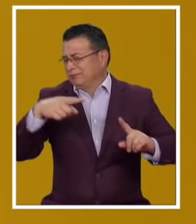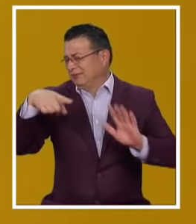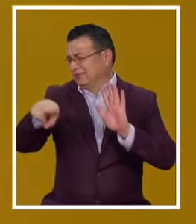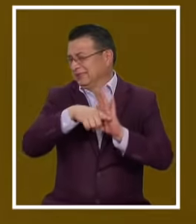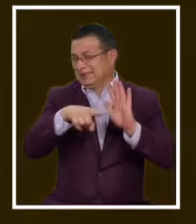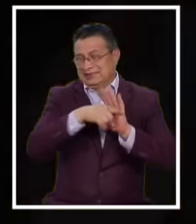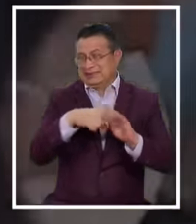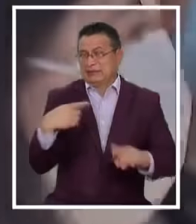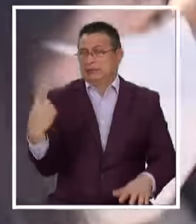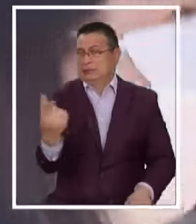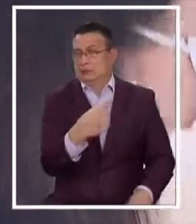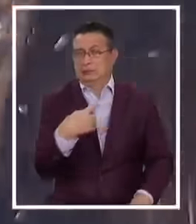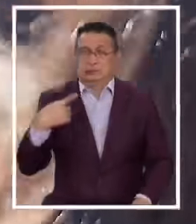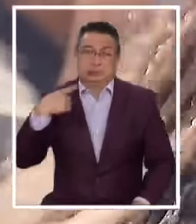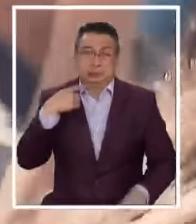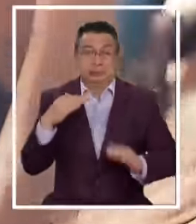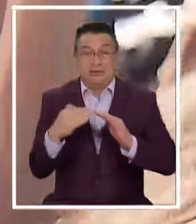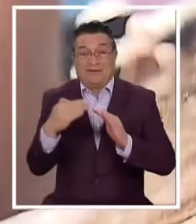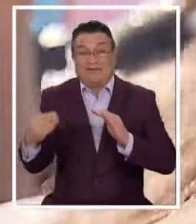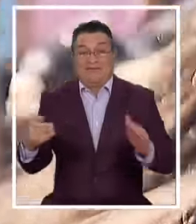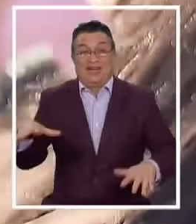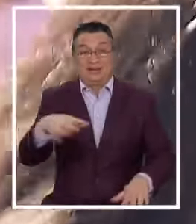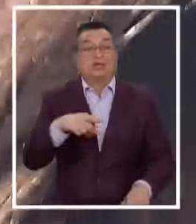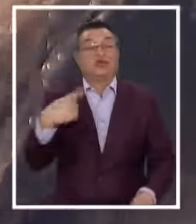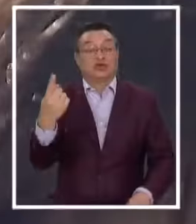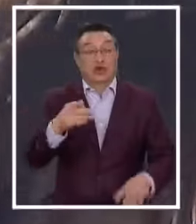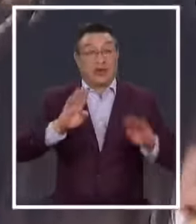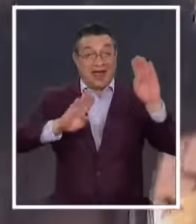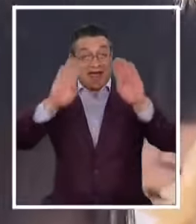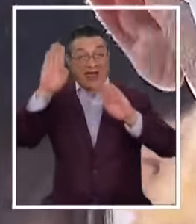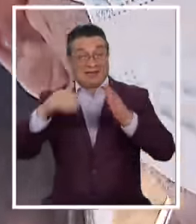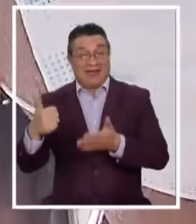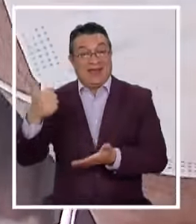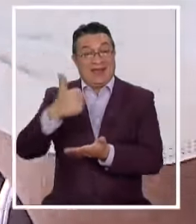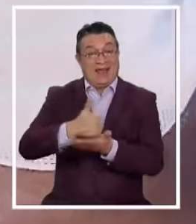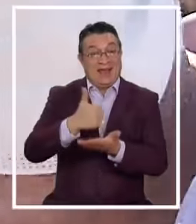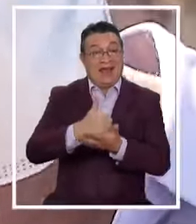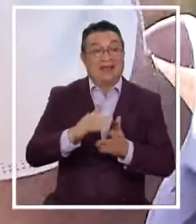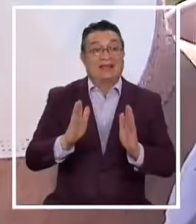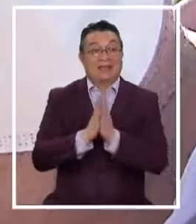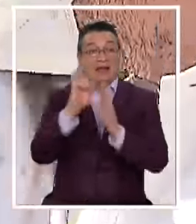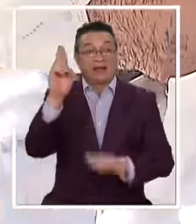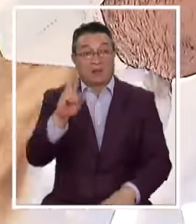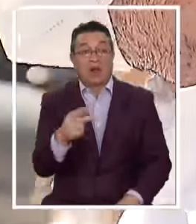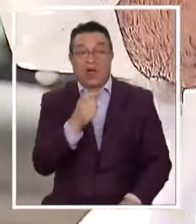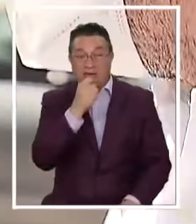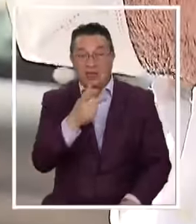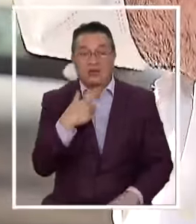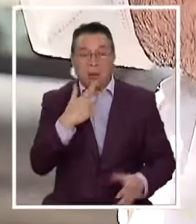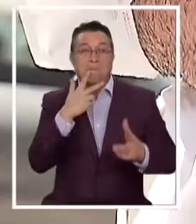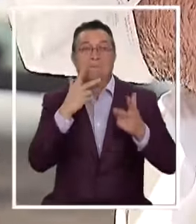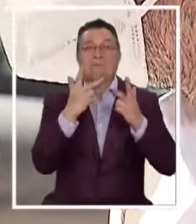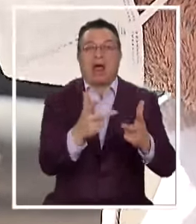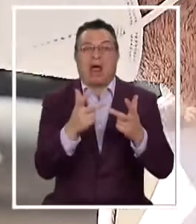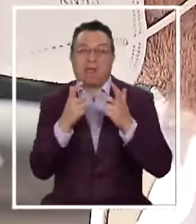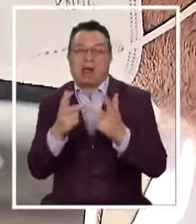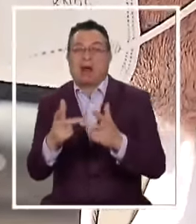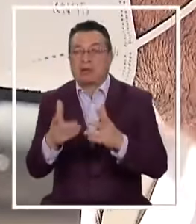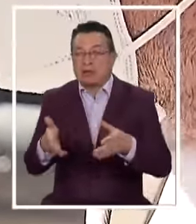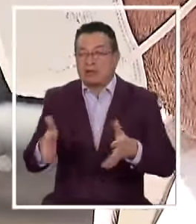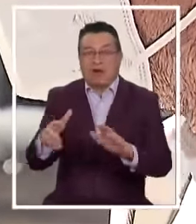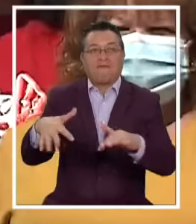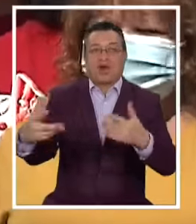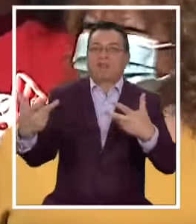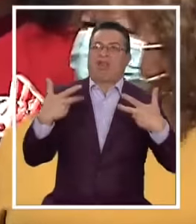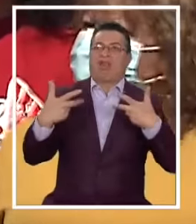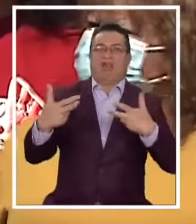todos nuestros vecinos Las reacciones De otros candidatos A la alcaldía De San Ramón Quienes han denunciado Acciones de matonaje En terreno Acusaciones Que